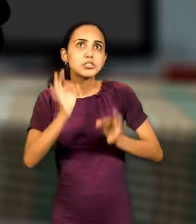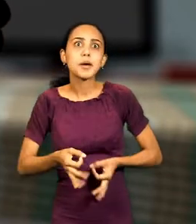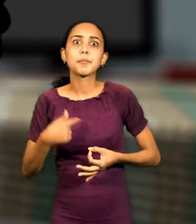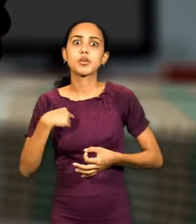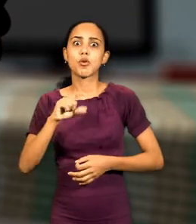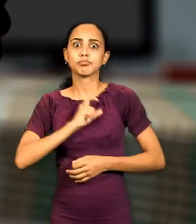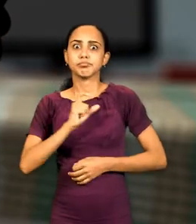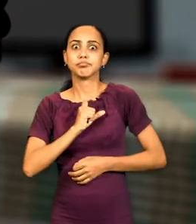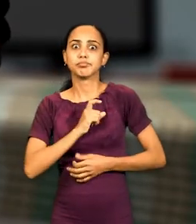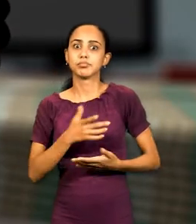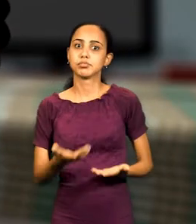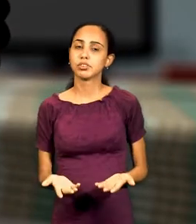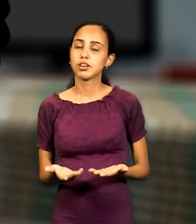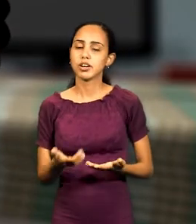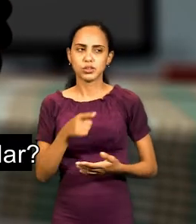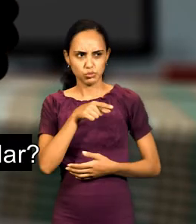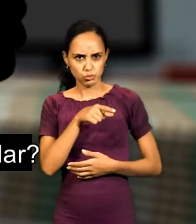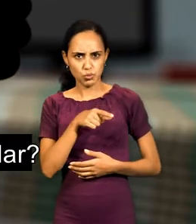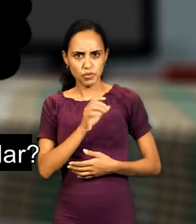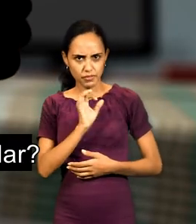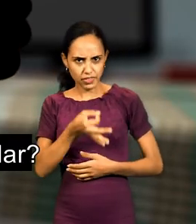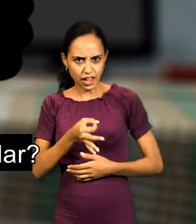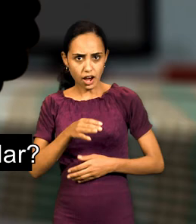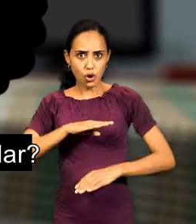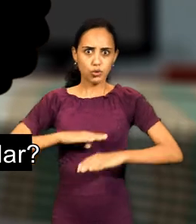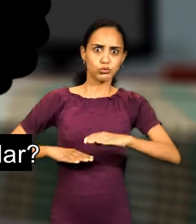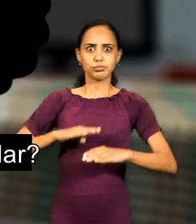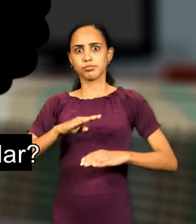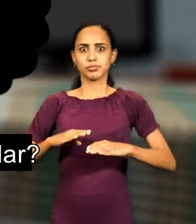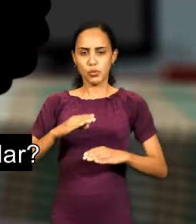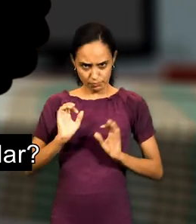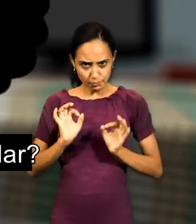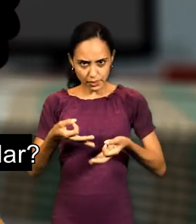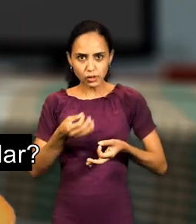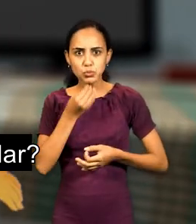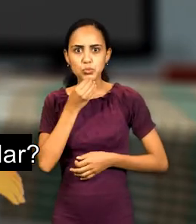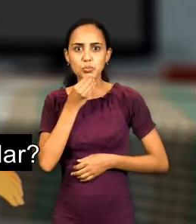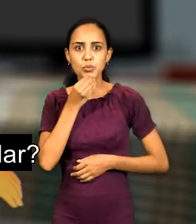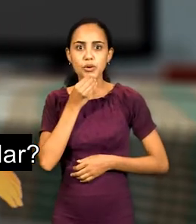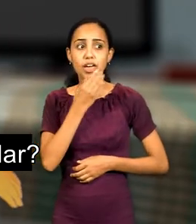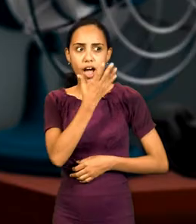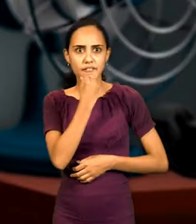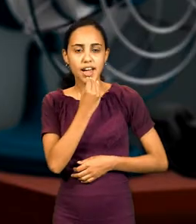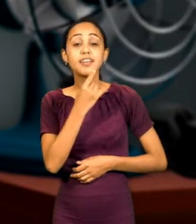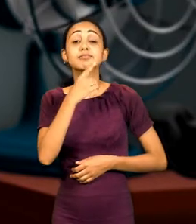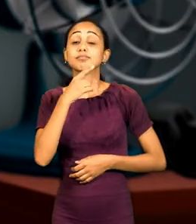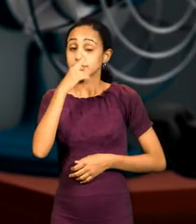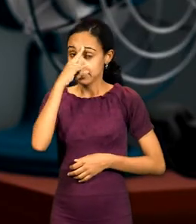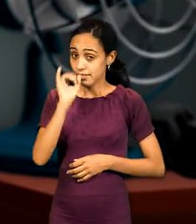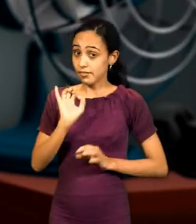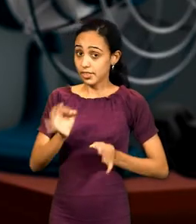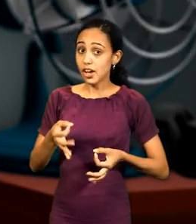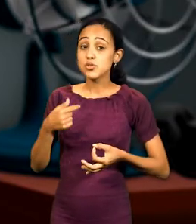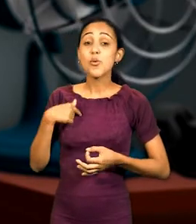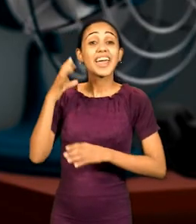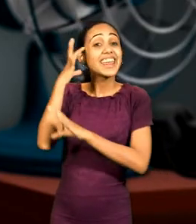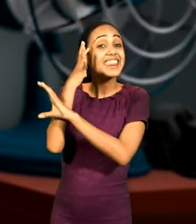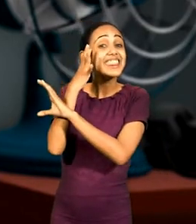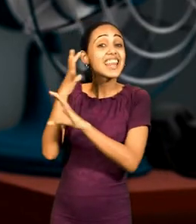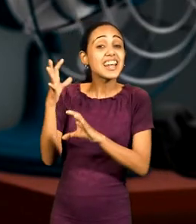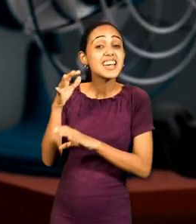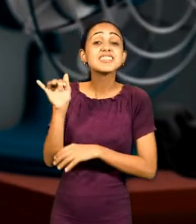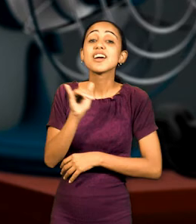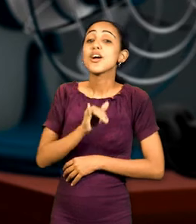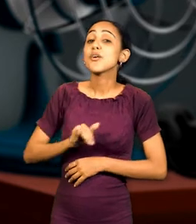sus inventos me va a matar del susto. Entonces, ¿eres un robot? ¿Y puedes hablar? Afirmativo. Soy la